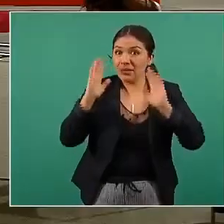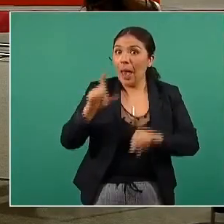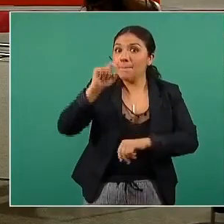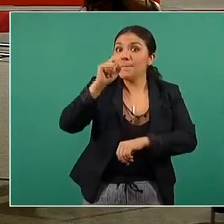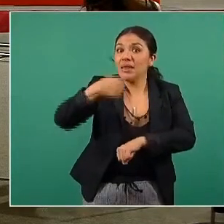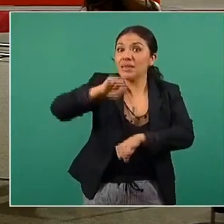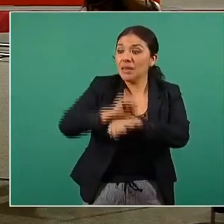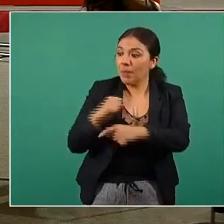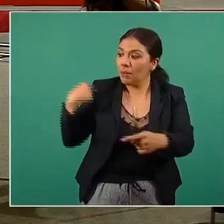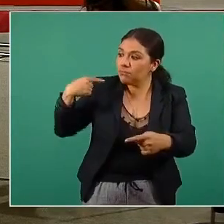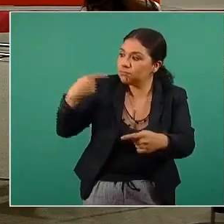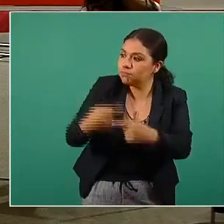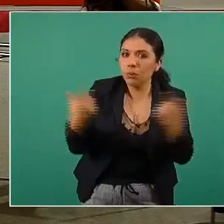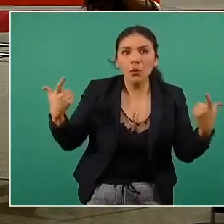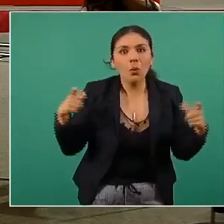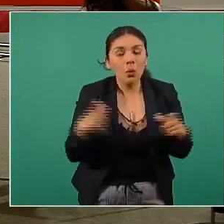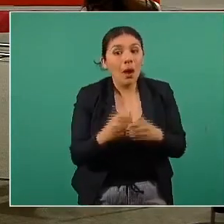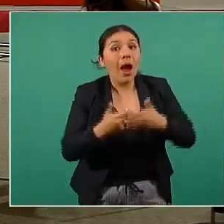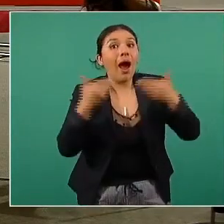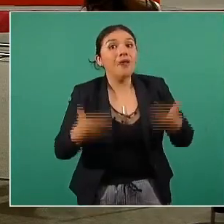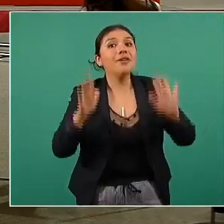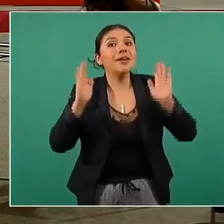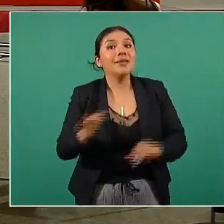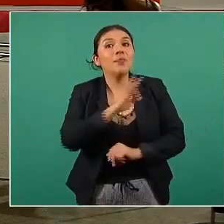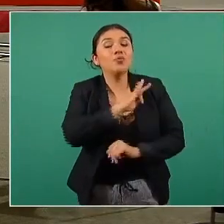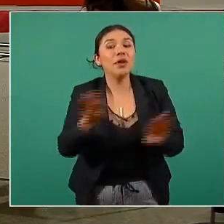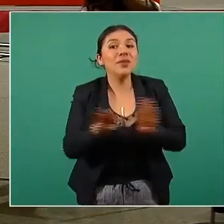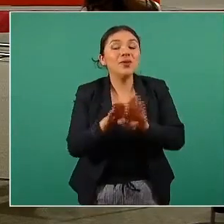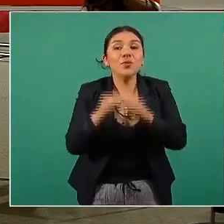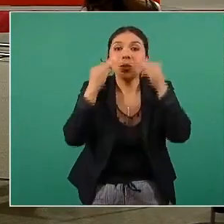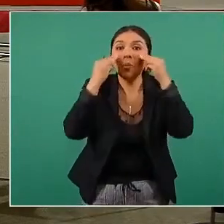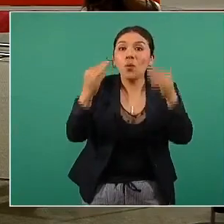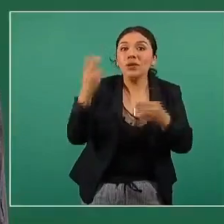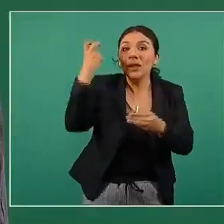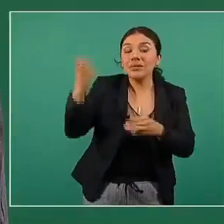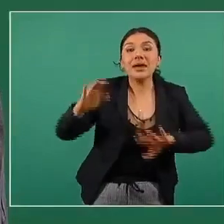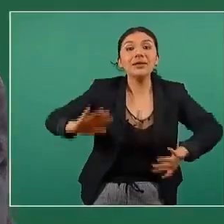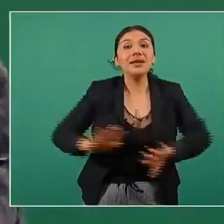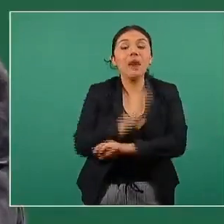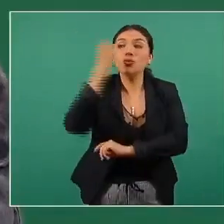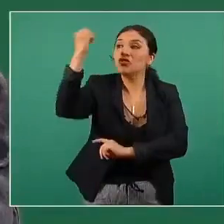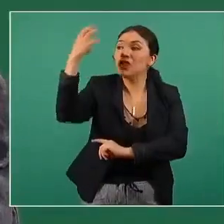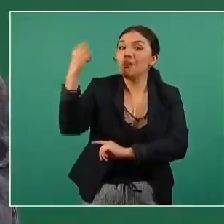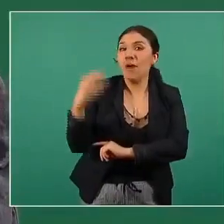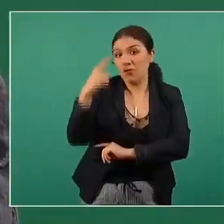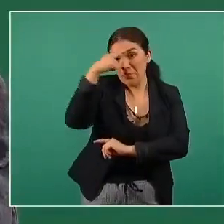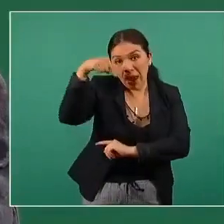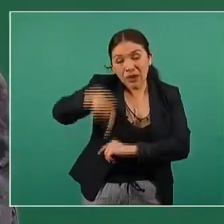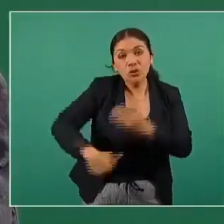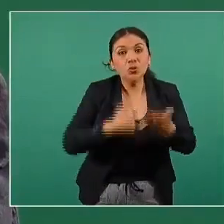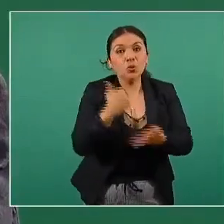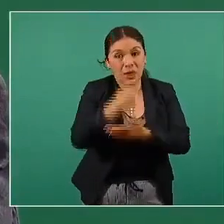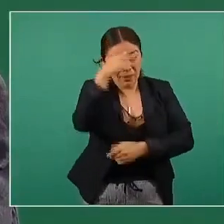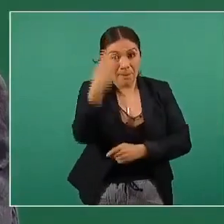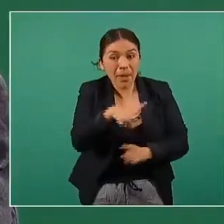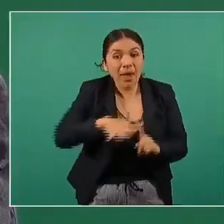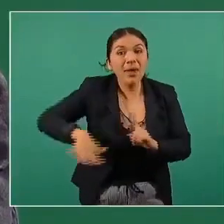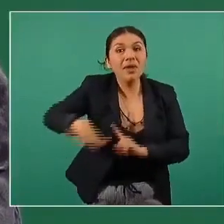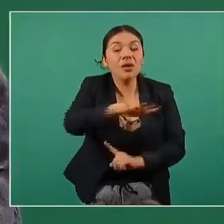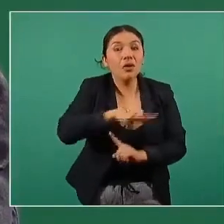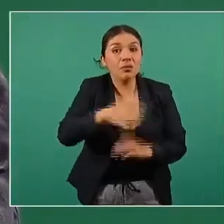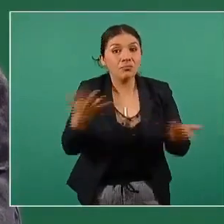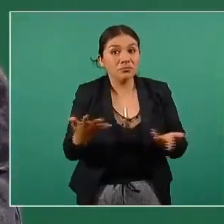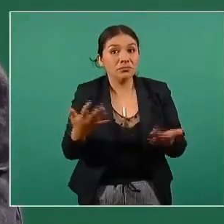semanas, hoy nos permite. Y precisamente como lo muestra el cambio de semáforo en la zona metropolitana de la Ciudad de México,